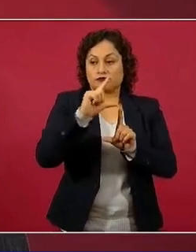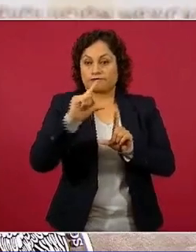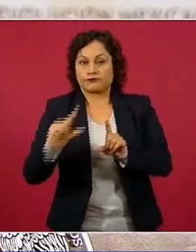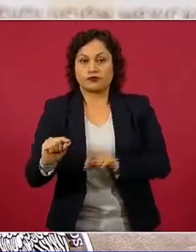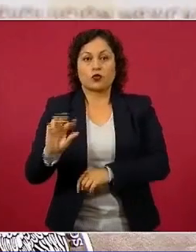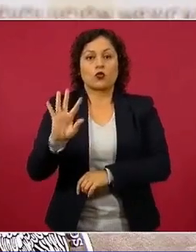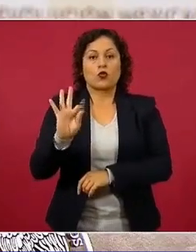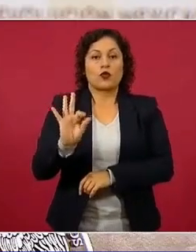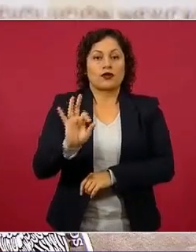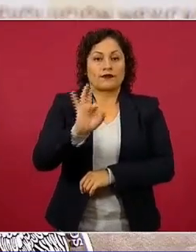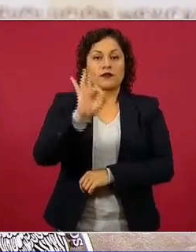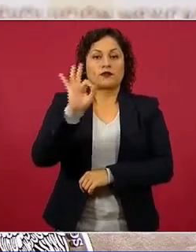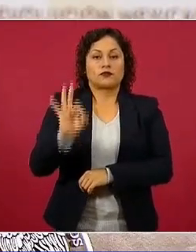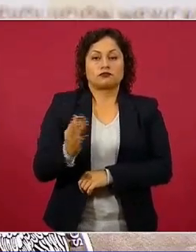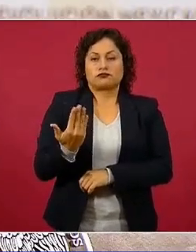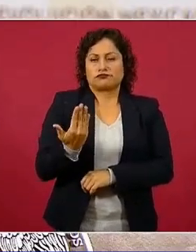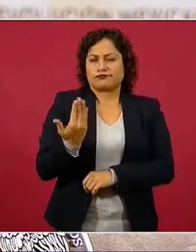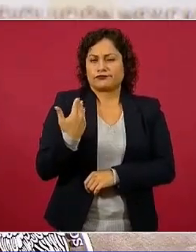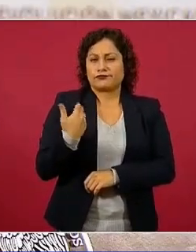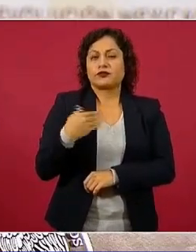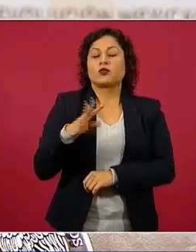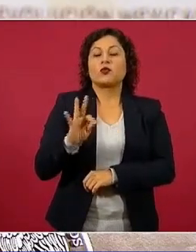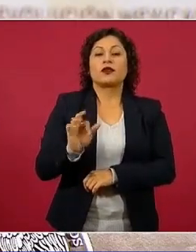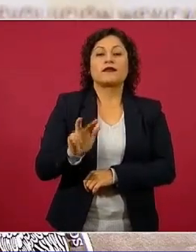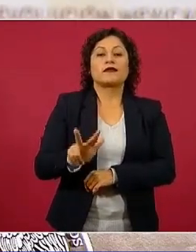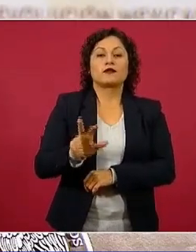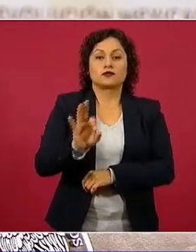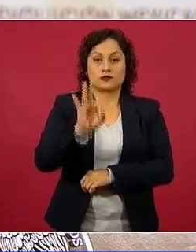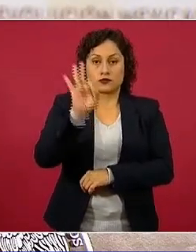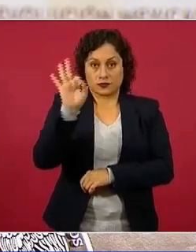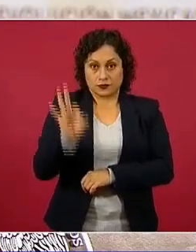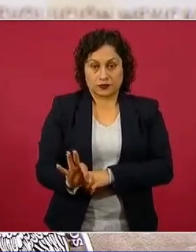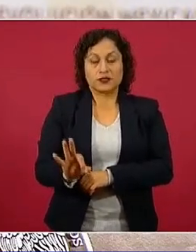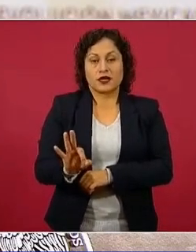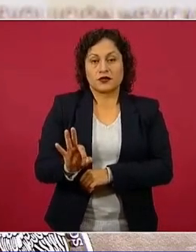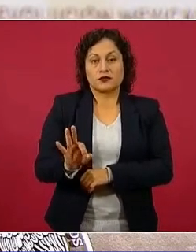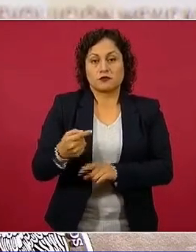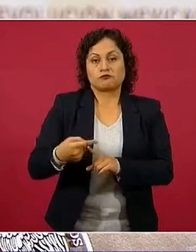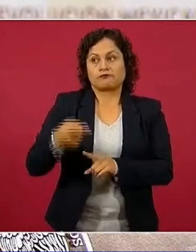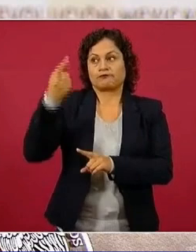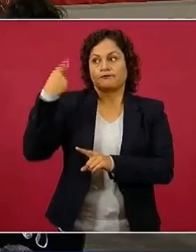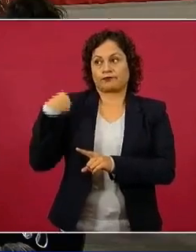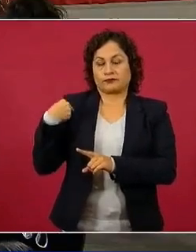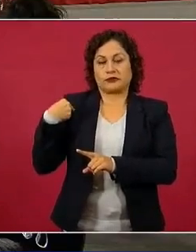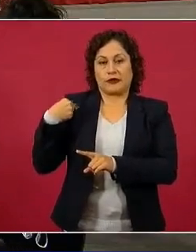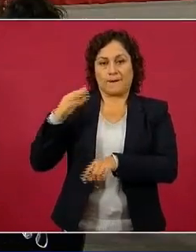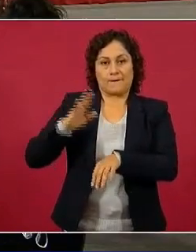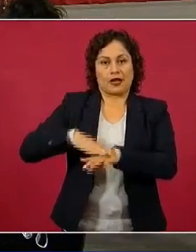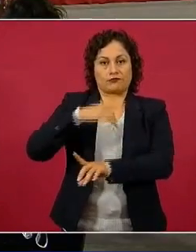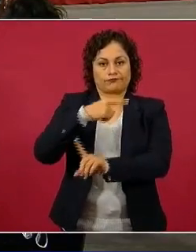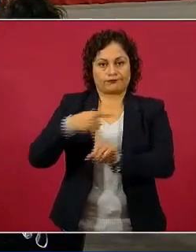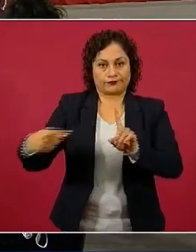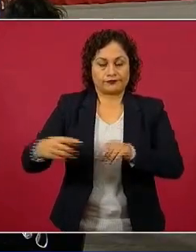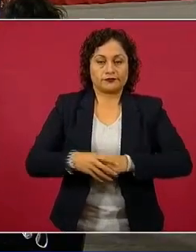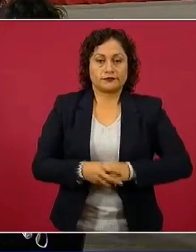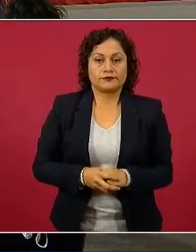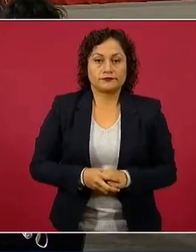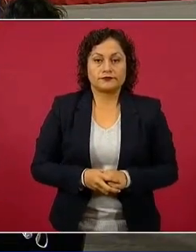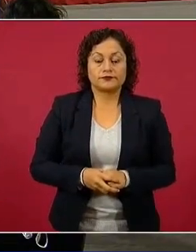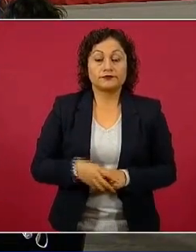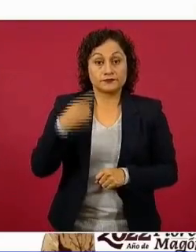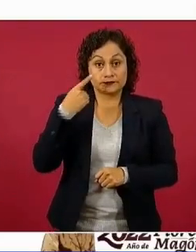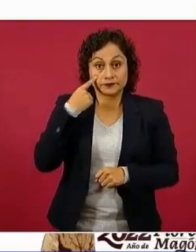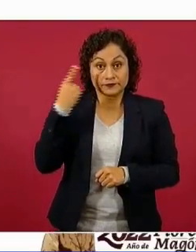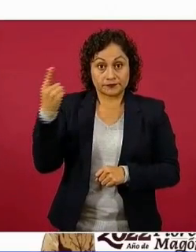por ciento, en la más reciente de 48 por ciento, casi de la mitad con respecto a la semana previa. Como se puede ver en nuestra curva